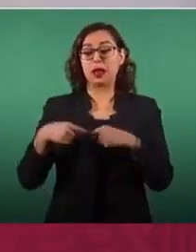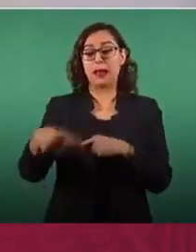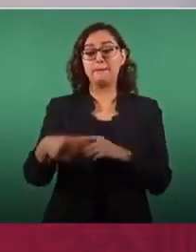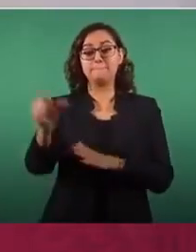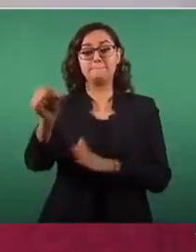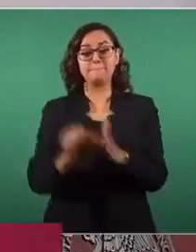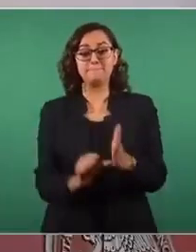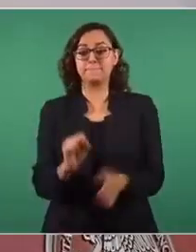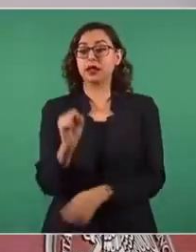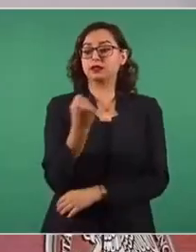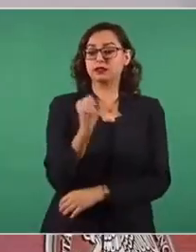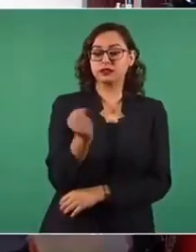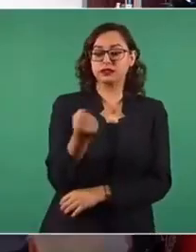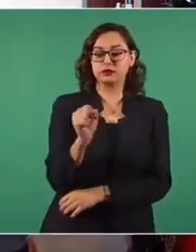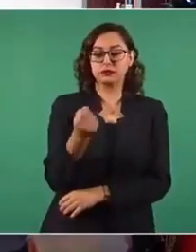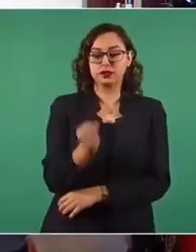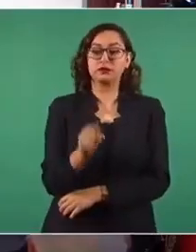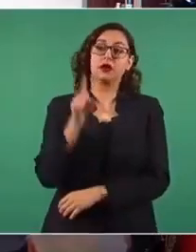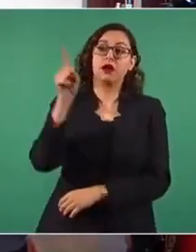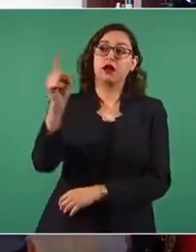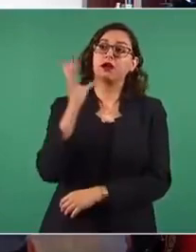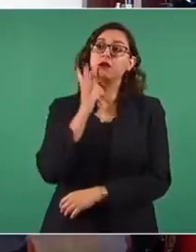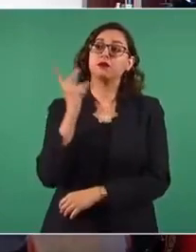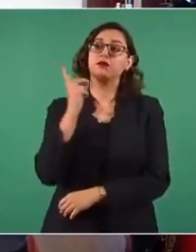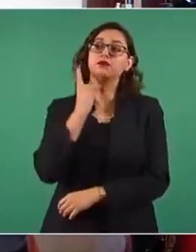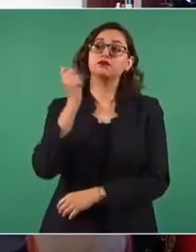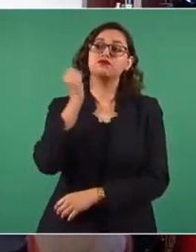voy a enviar al Congreso